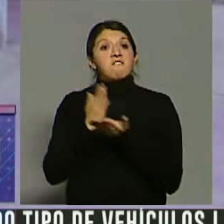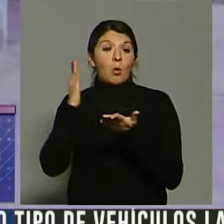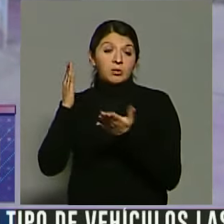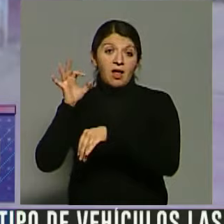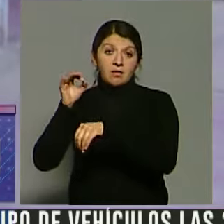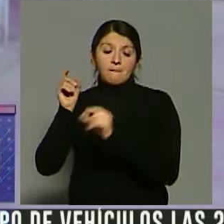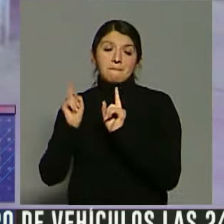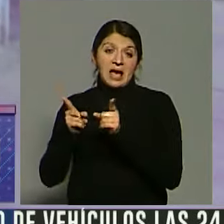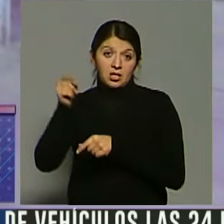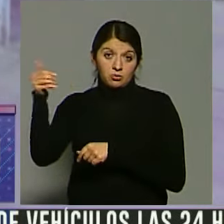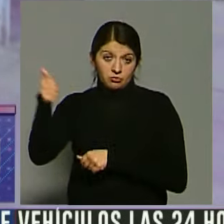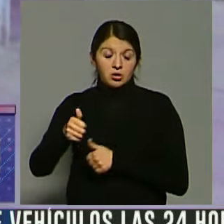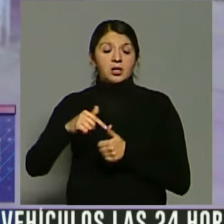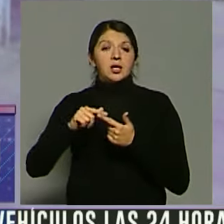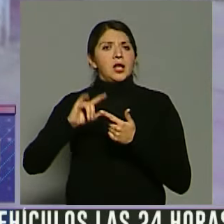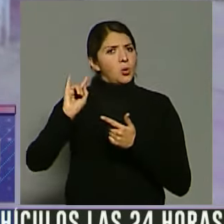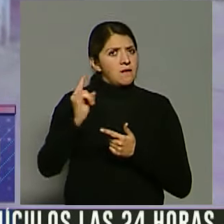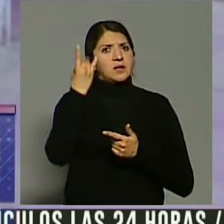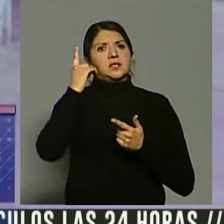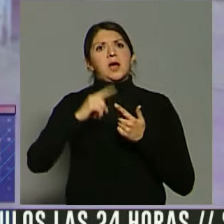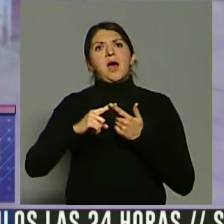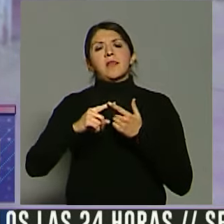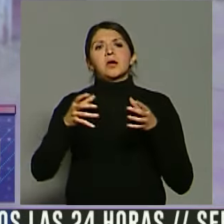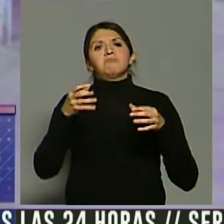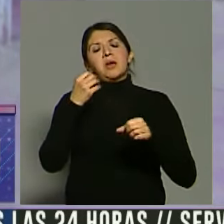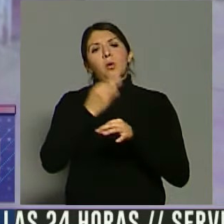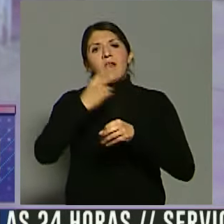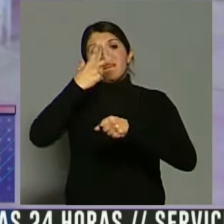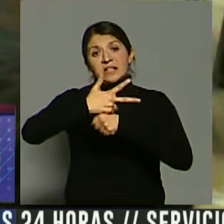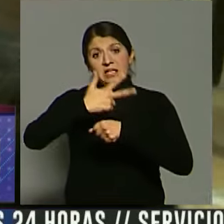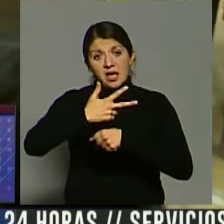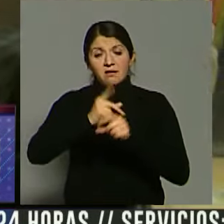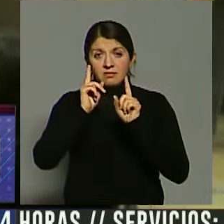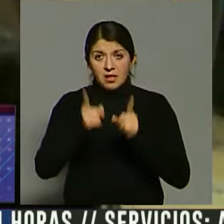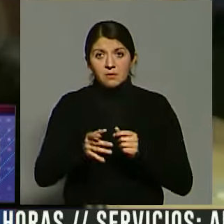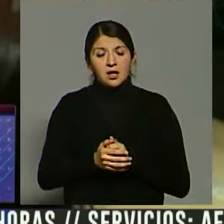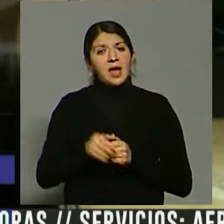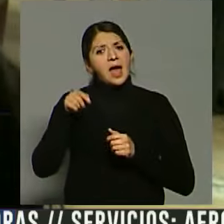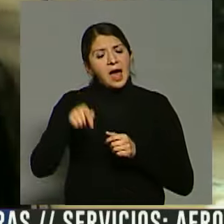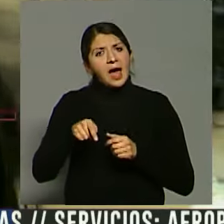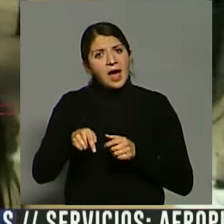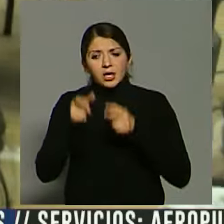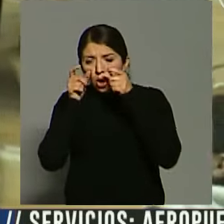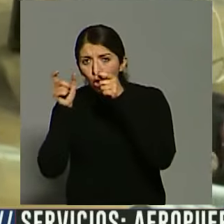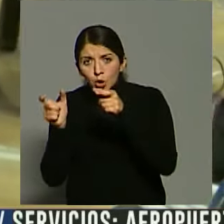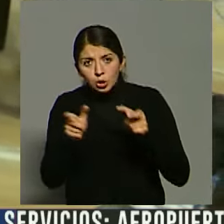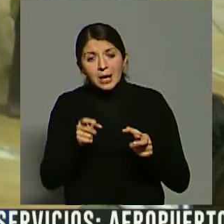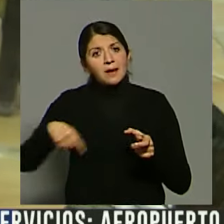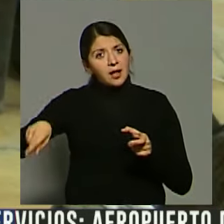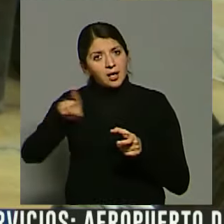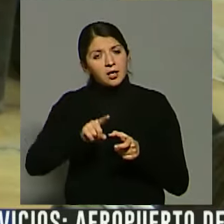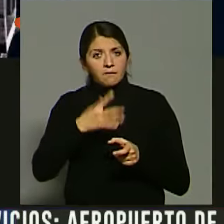en las universidades o en los terciarios y que se implemente, ¿no? Que se controle, que haya un control en la implementación.